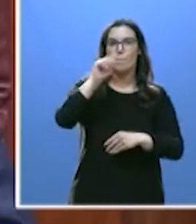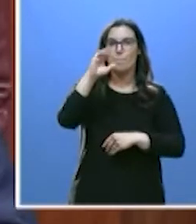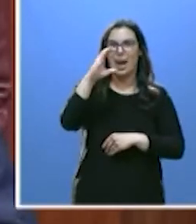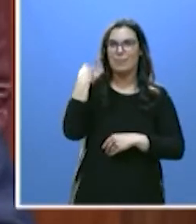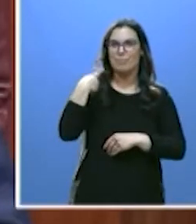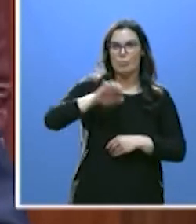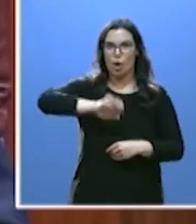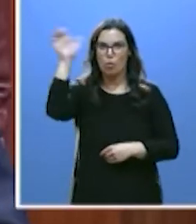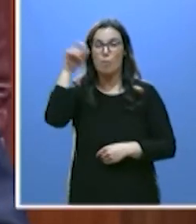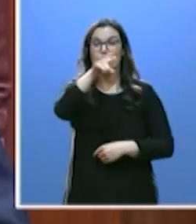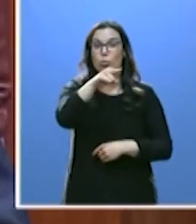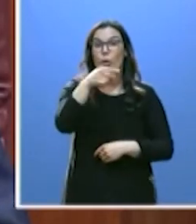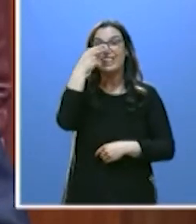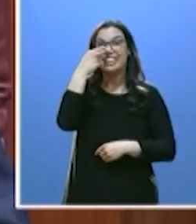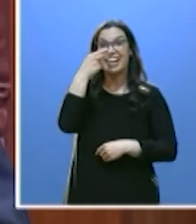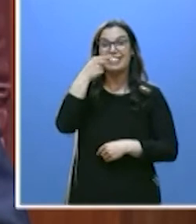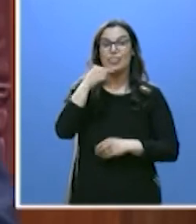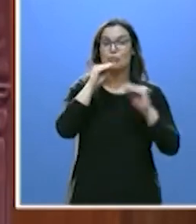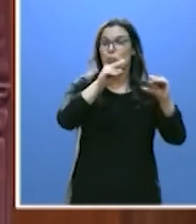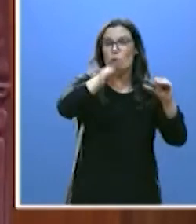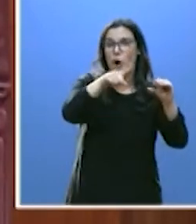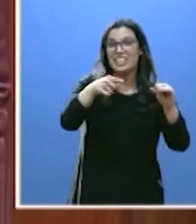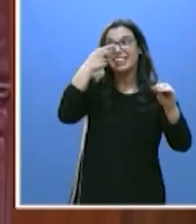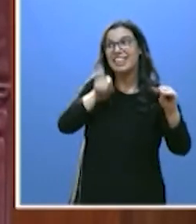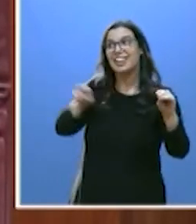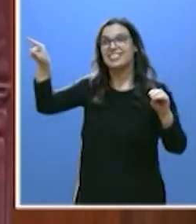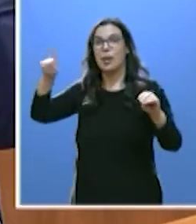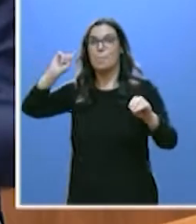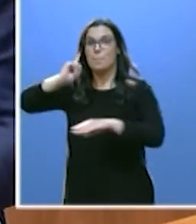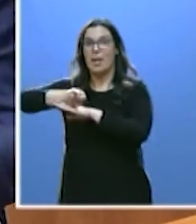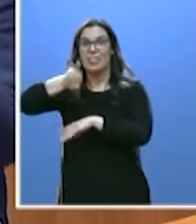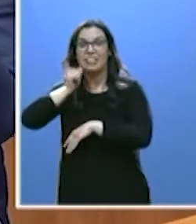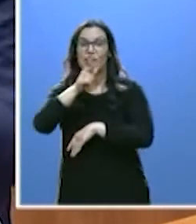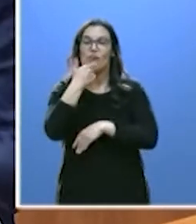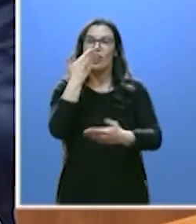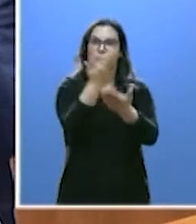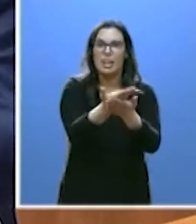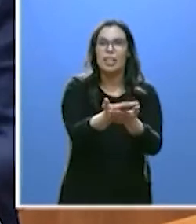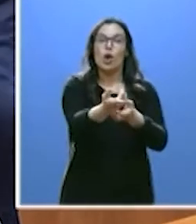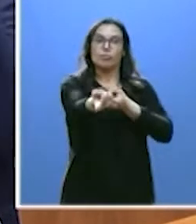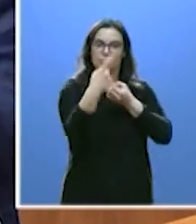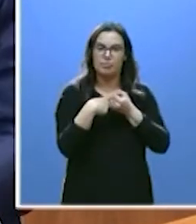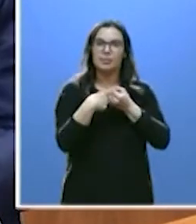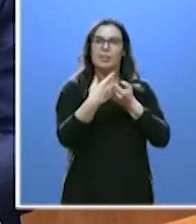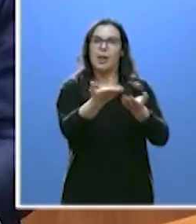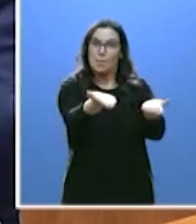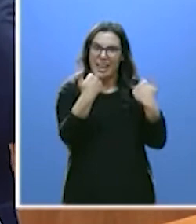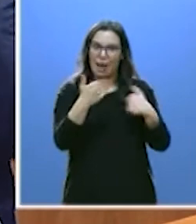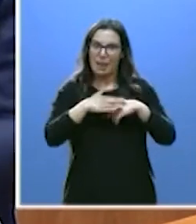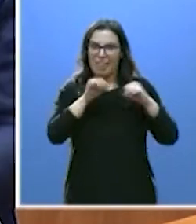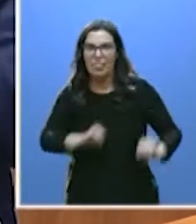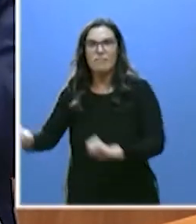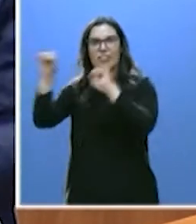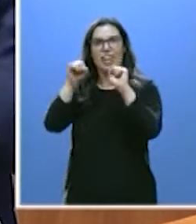de los intereses de Sánchez. Y yo le digo venga al pacto, venga al acuerdo, venga a defender a los agricultores y los ganaderos